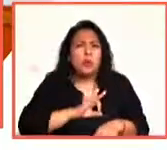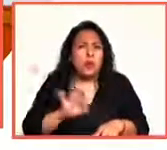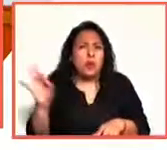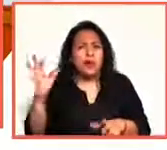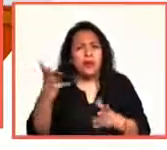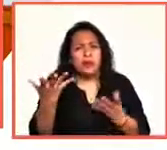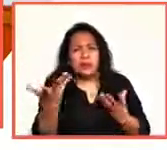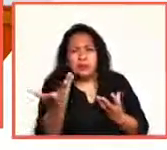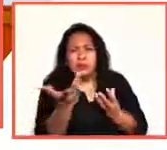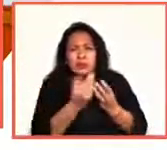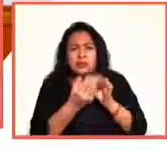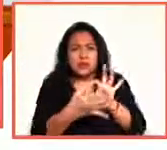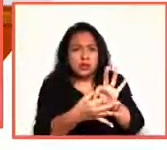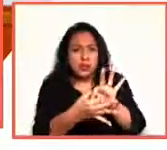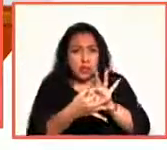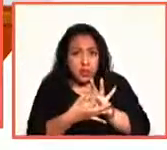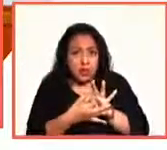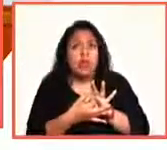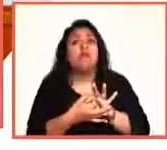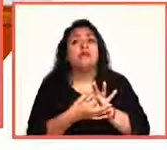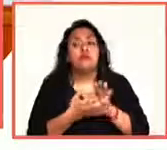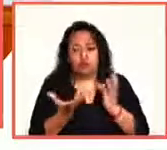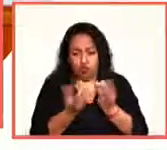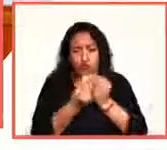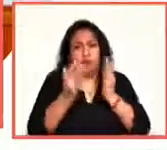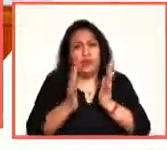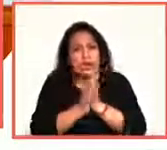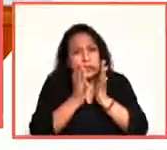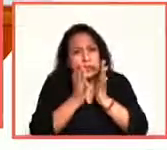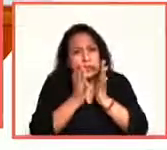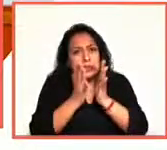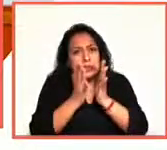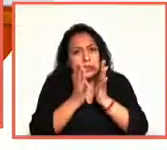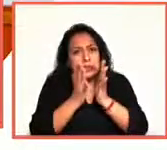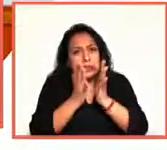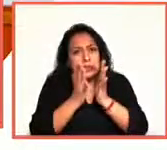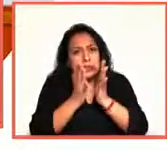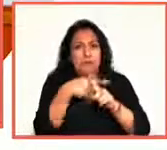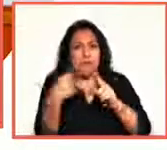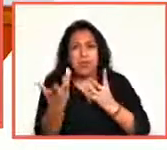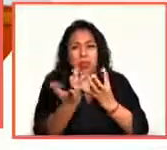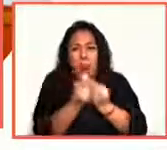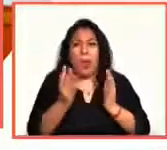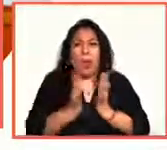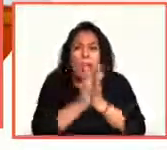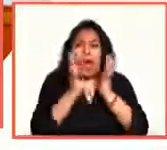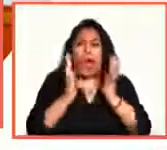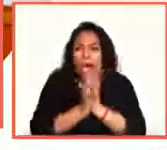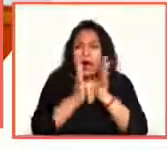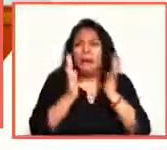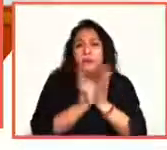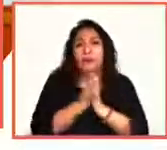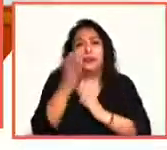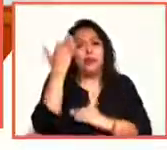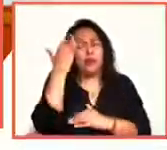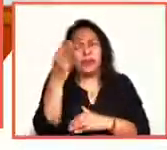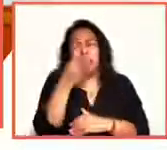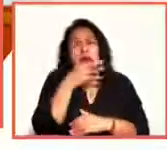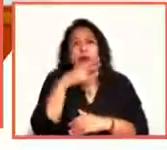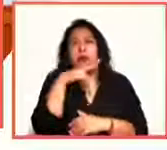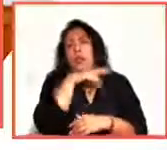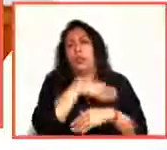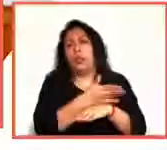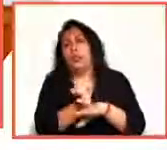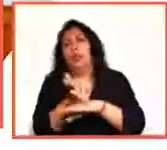directa. Y los demás participa y juega en todo el tiempo, ¿no? Una hora y media juega y juega con nosotros. Y el tiempo se nos va más común de volar,